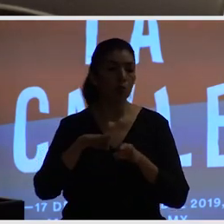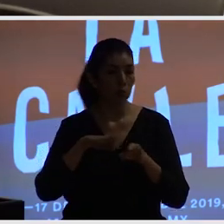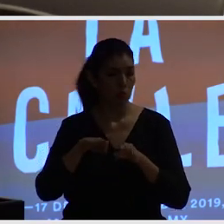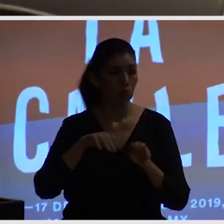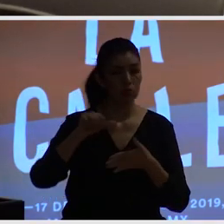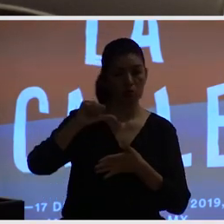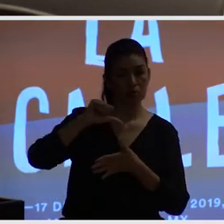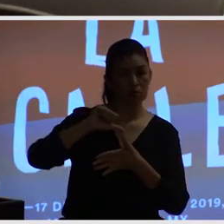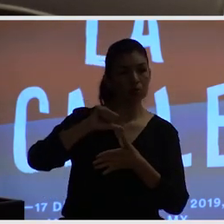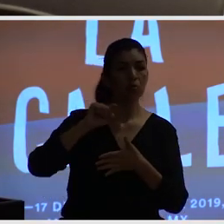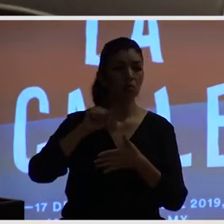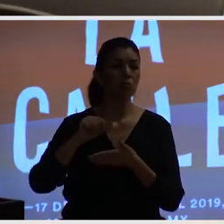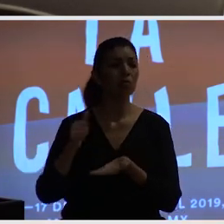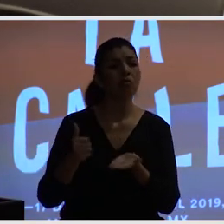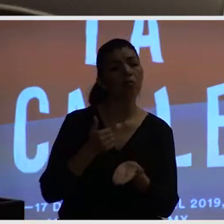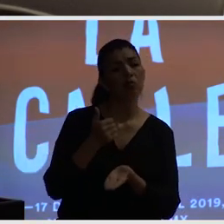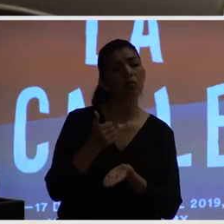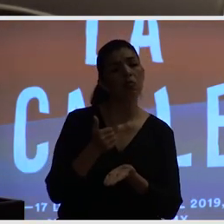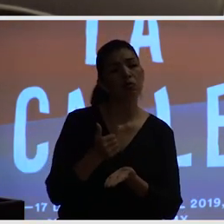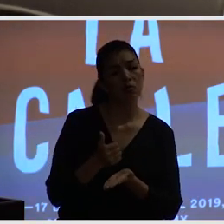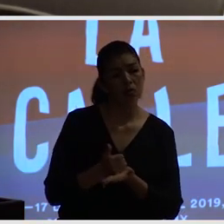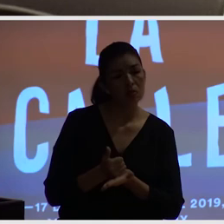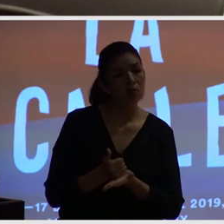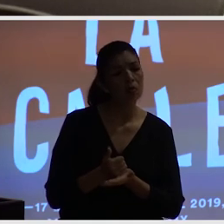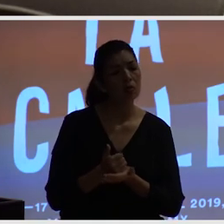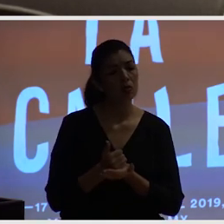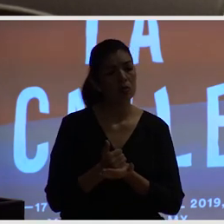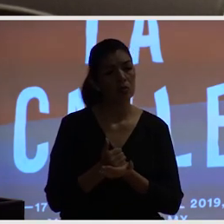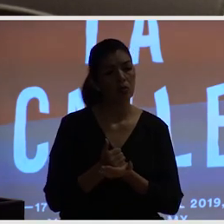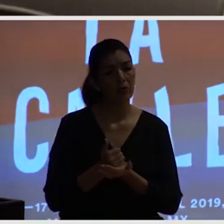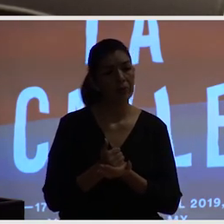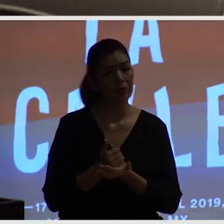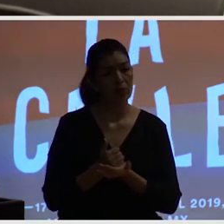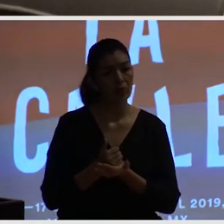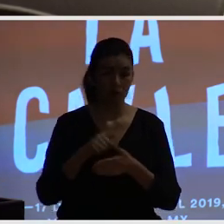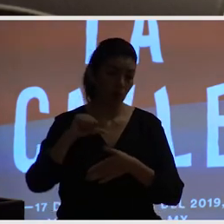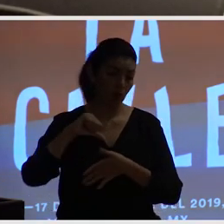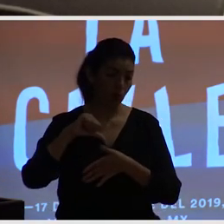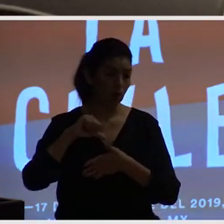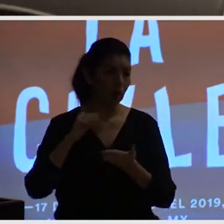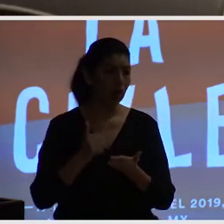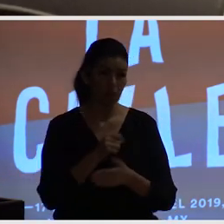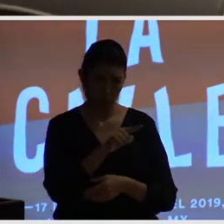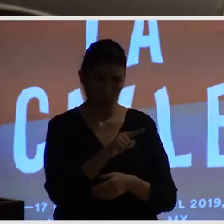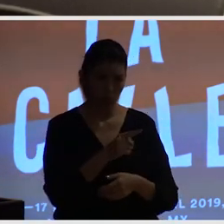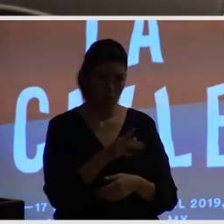digamos las características que ustedes encuentran más desde este lado y